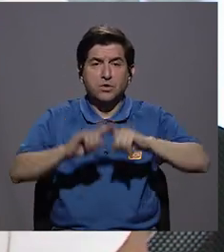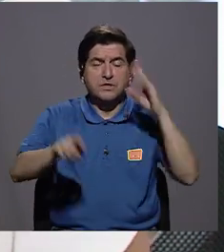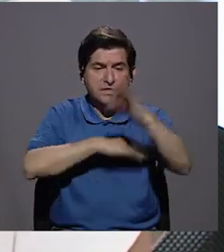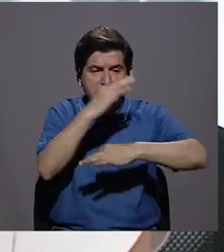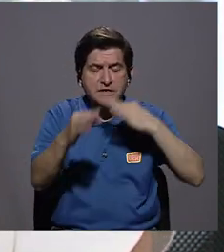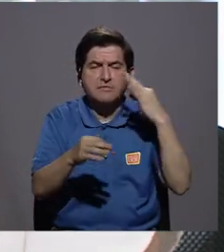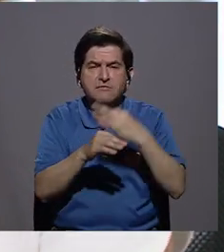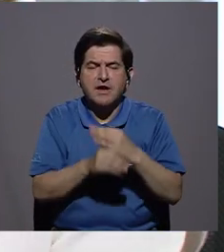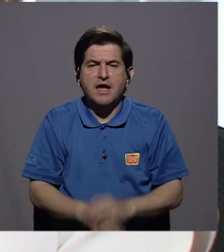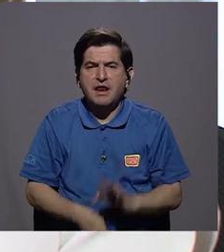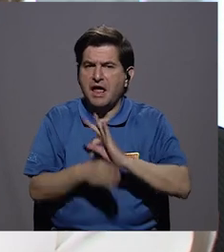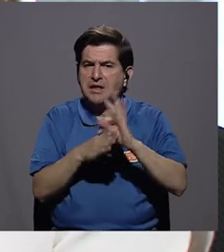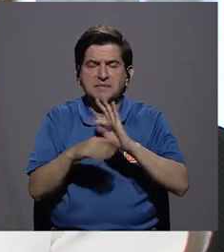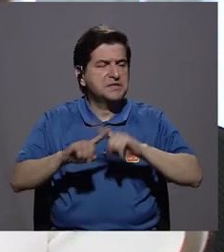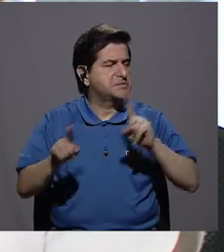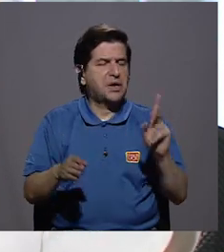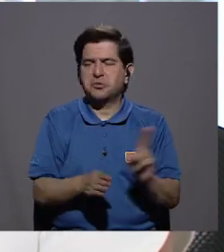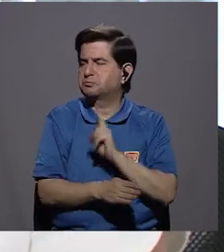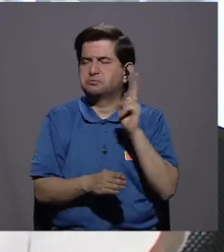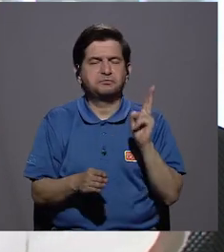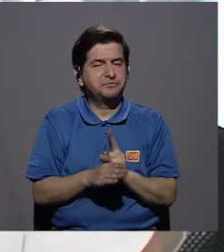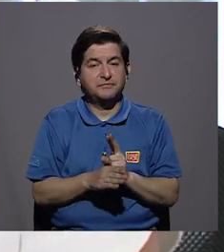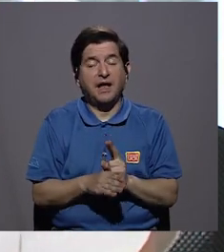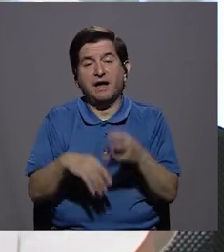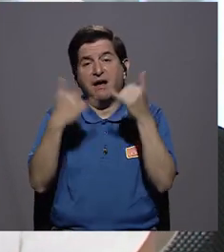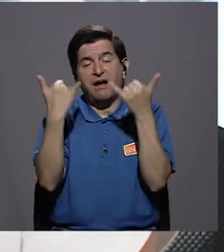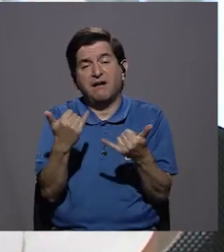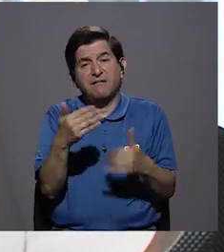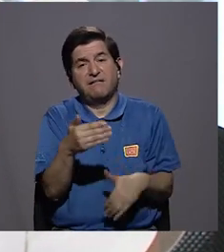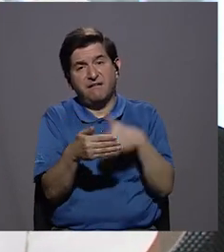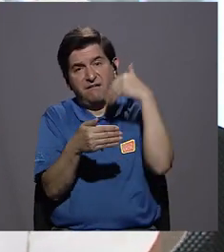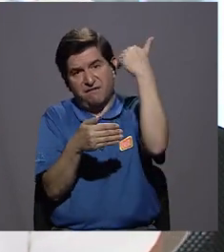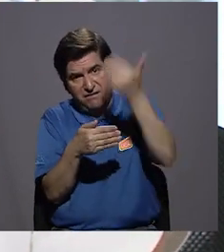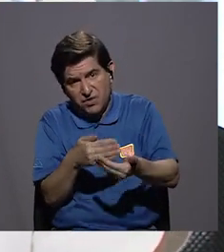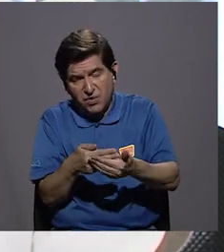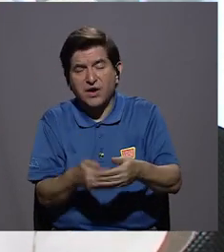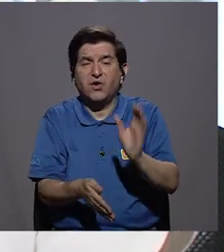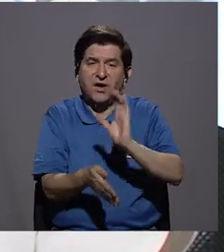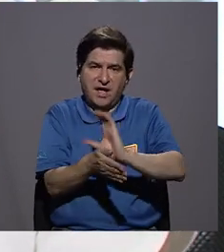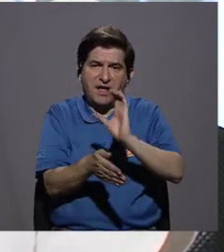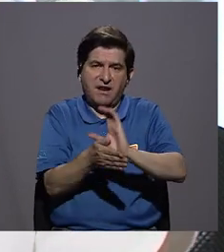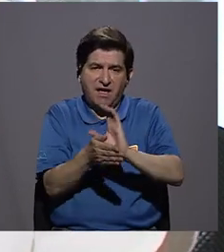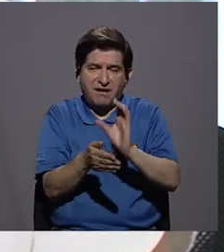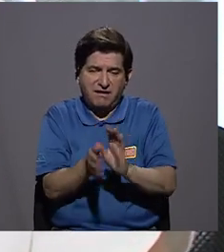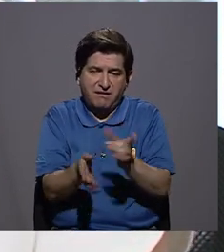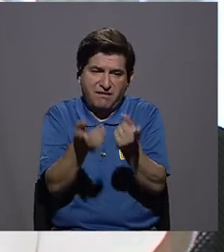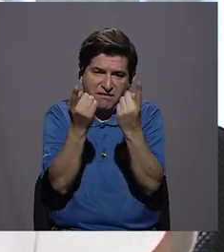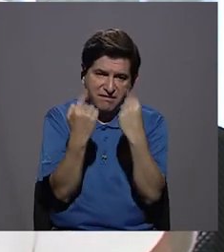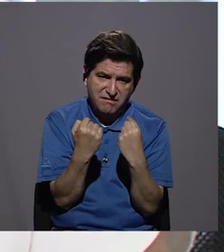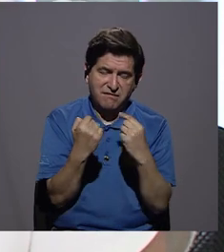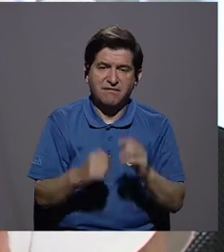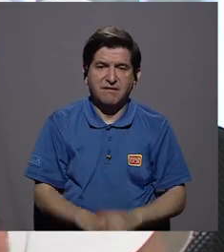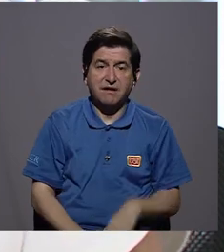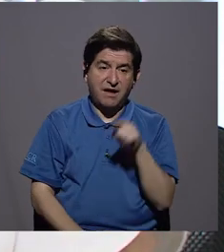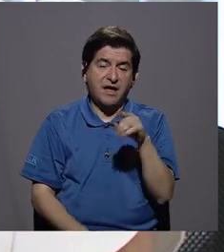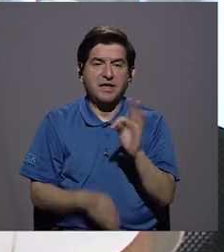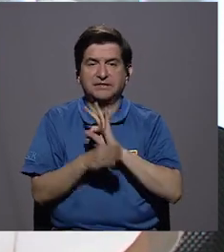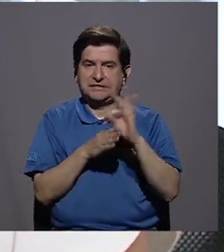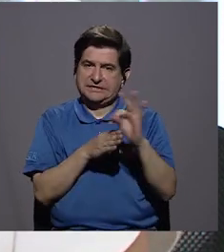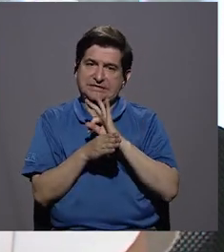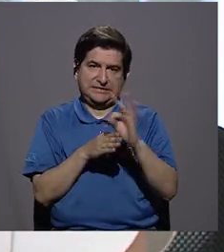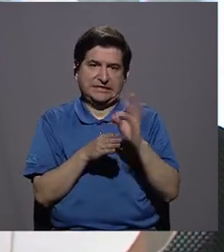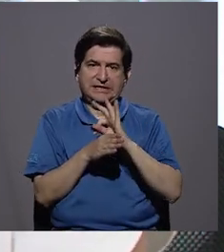diferentes tratamientos, no lo han usado y entonces vienen ya a lo que es la clínica nuestra a hacerse